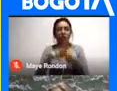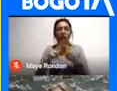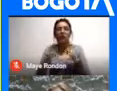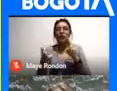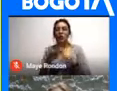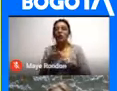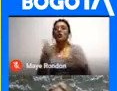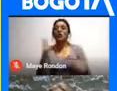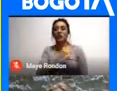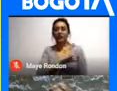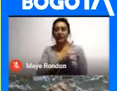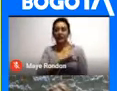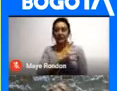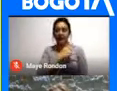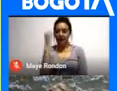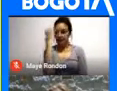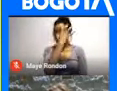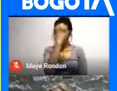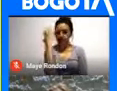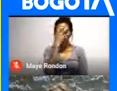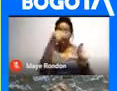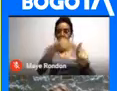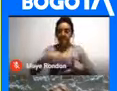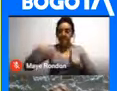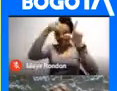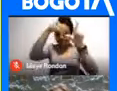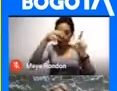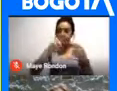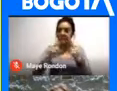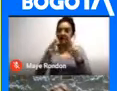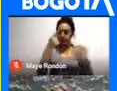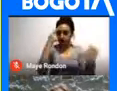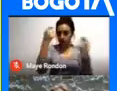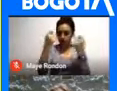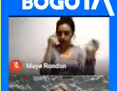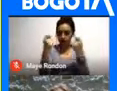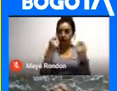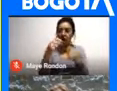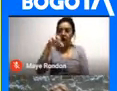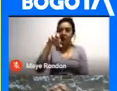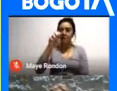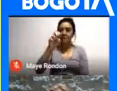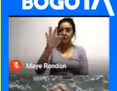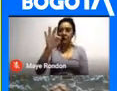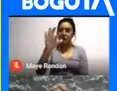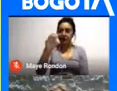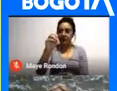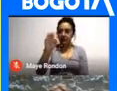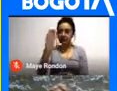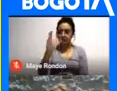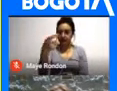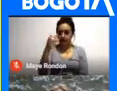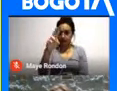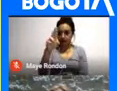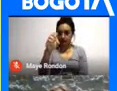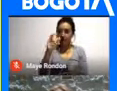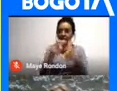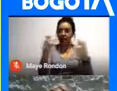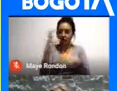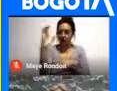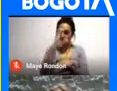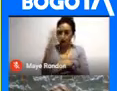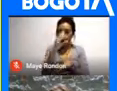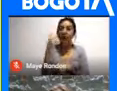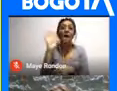Los Libertadores Mágister en Gerencia Estratégica del Mercadeo Del Politécnico Gran Colombiano Y ella en la actualidad